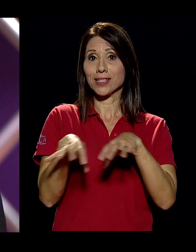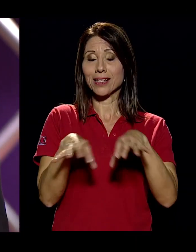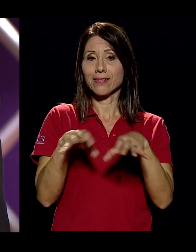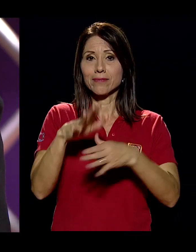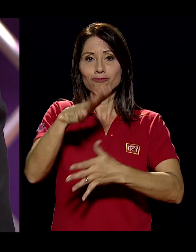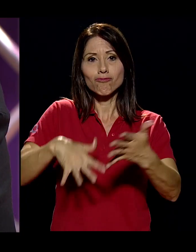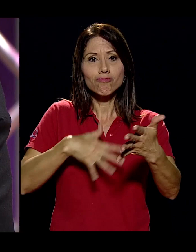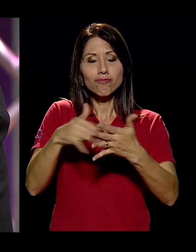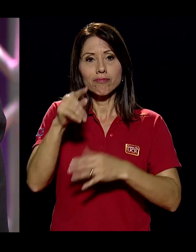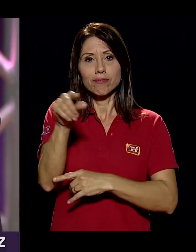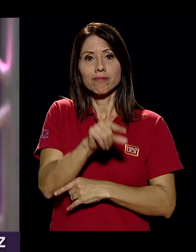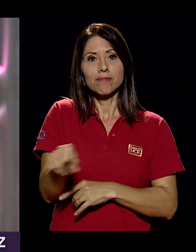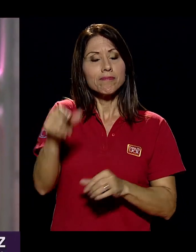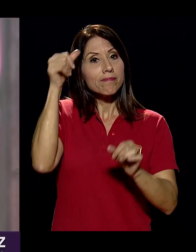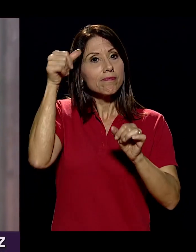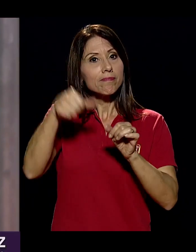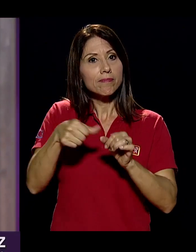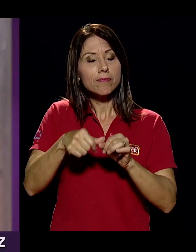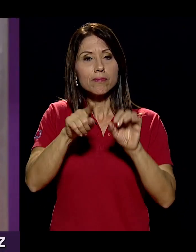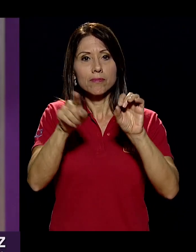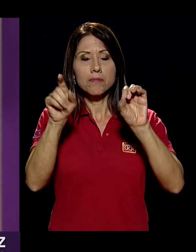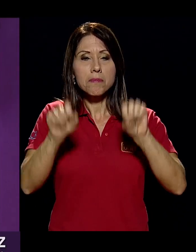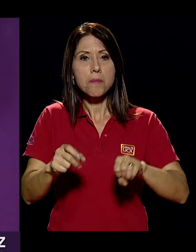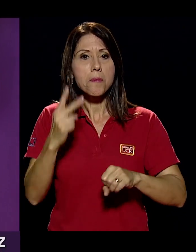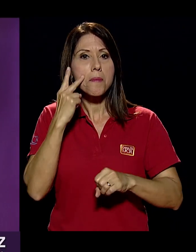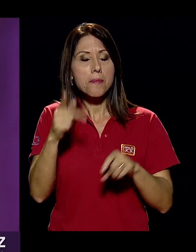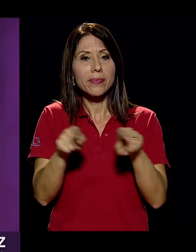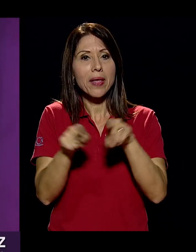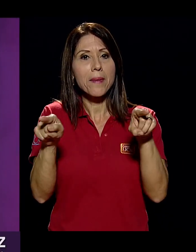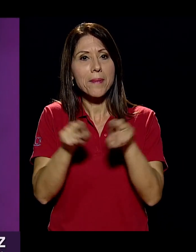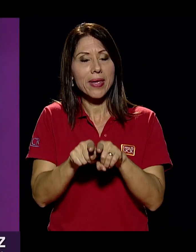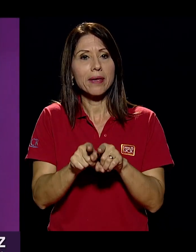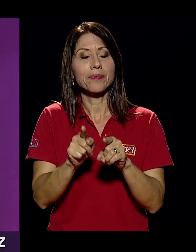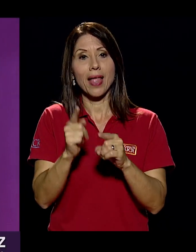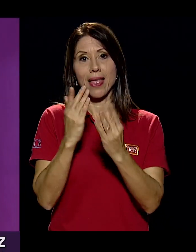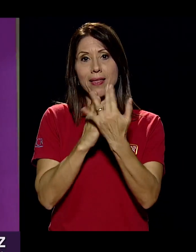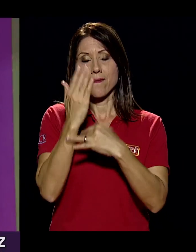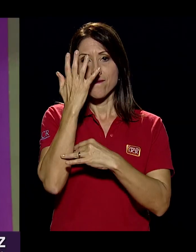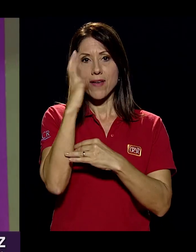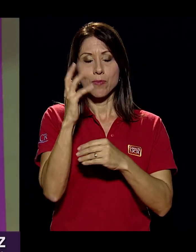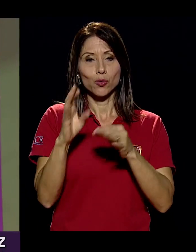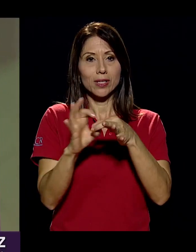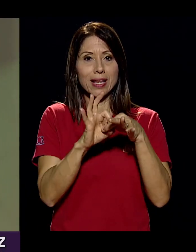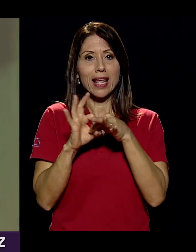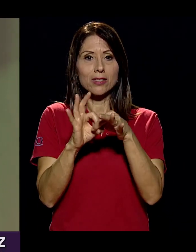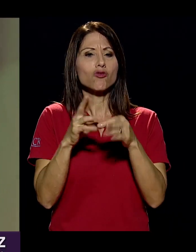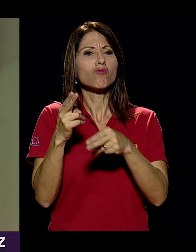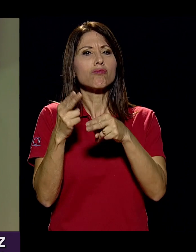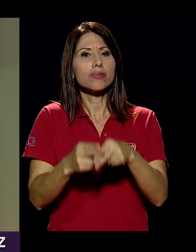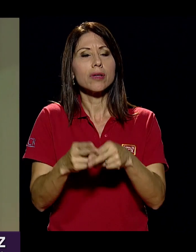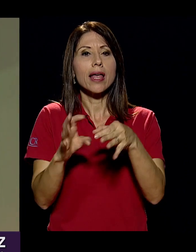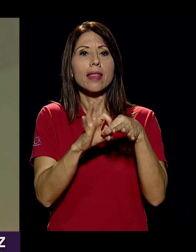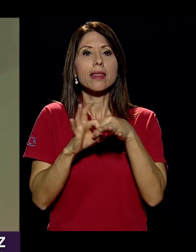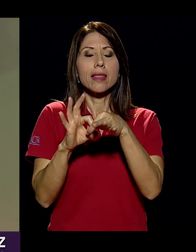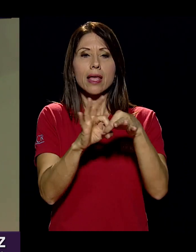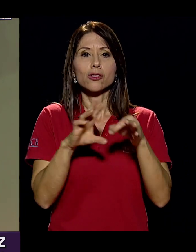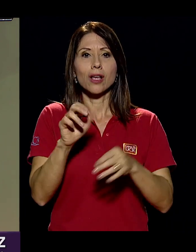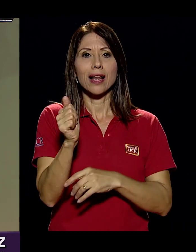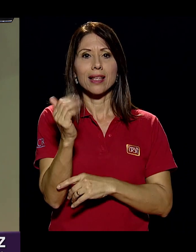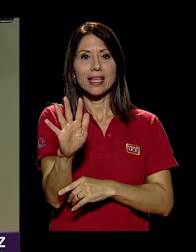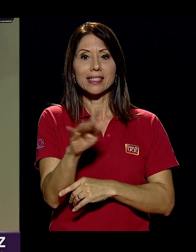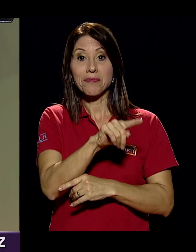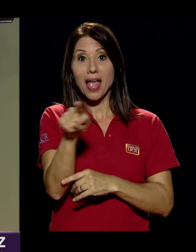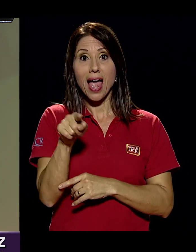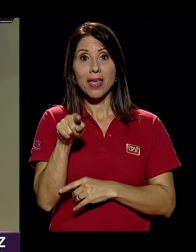Esas son las actividades de la agenda de esta semana. Recuerde que la puede repasar también en el Facebook de Nexus, donde nos encuentra